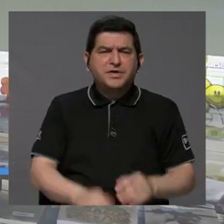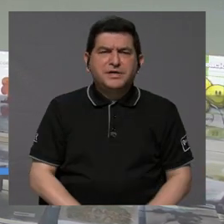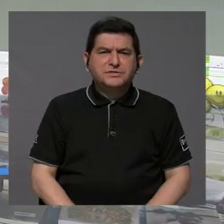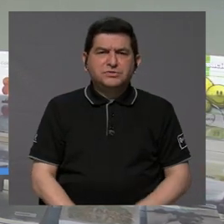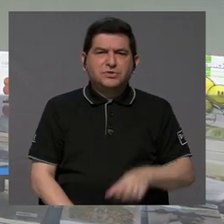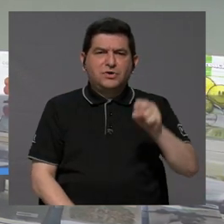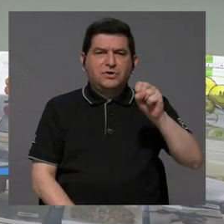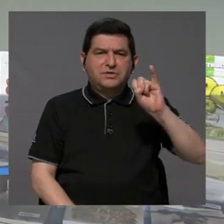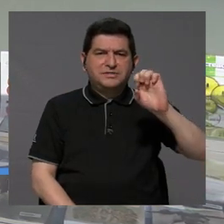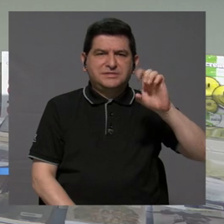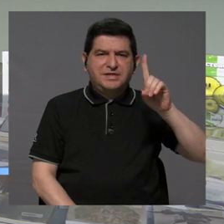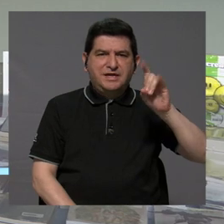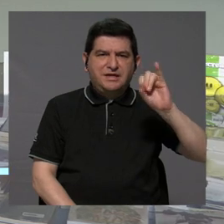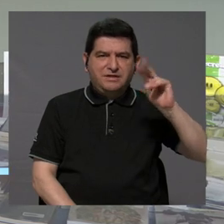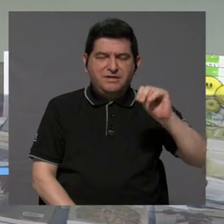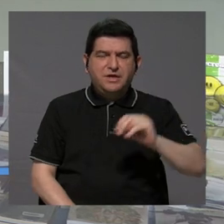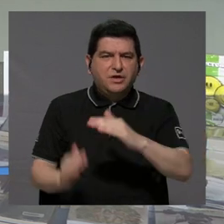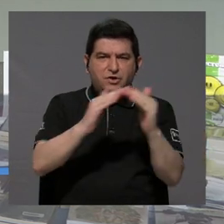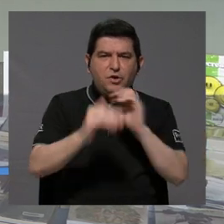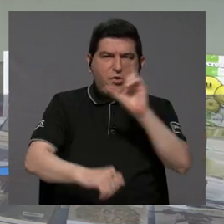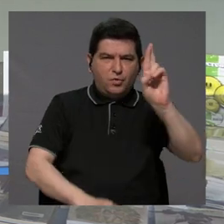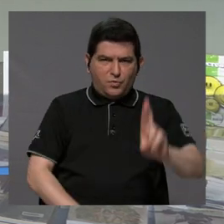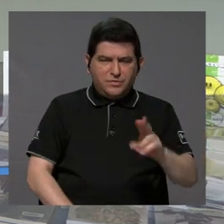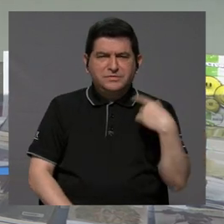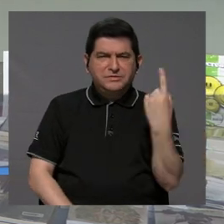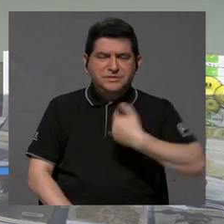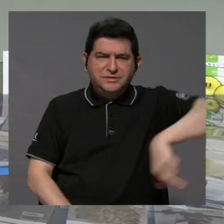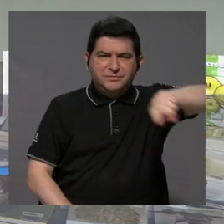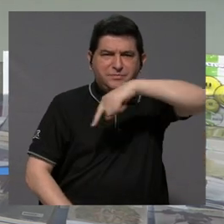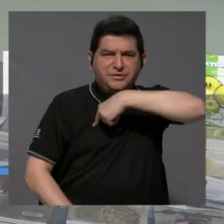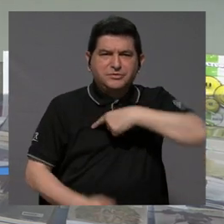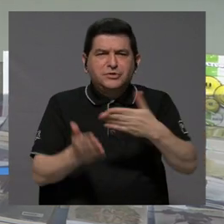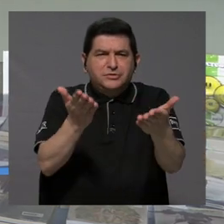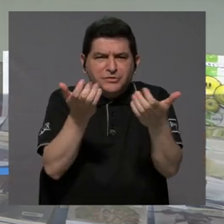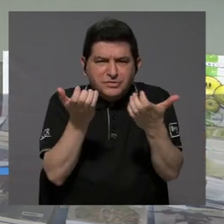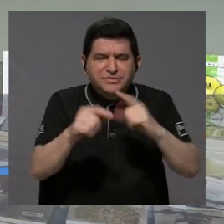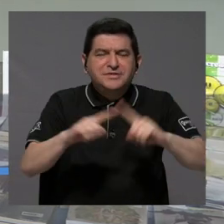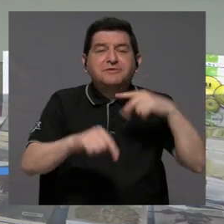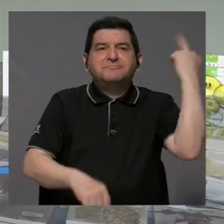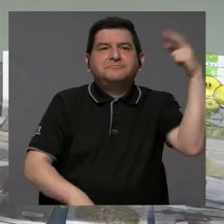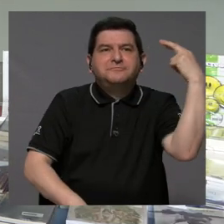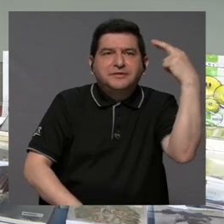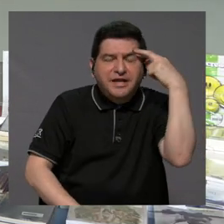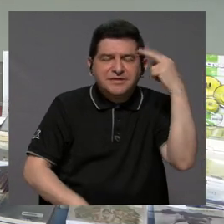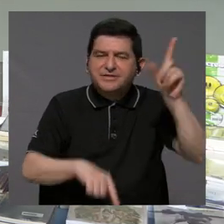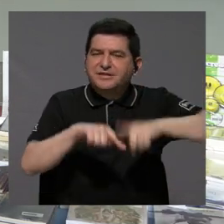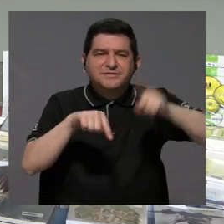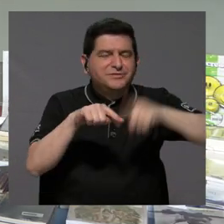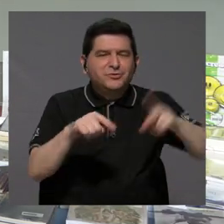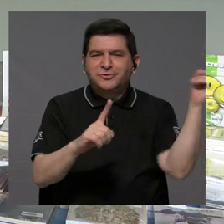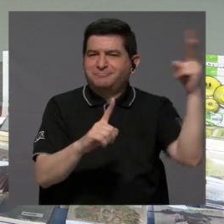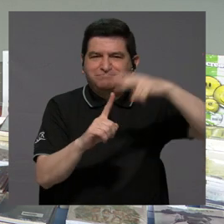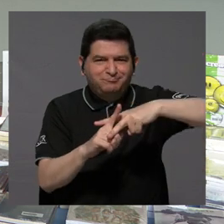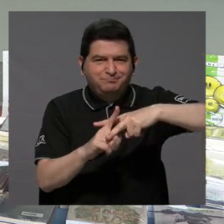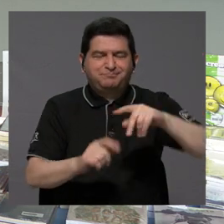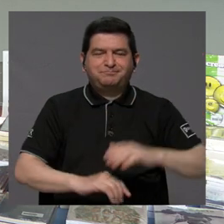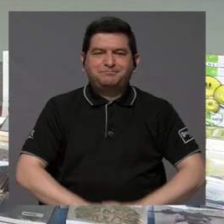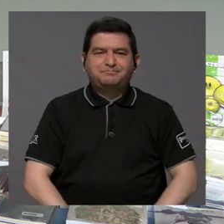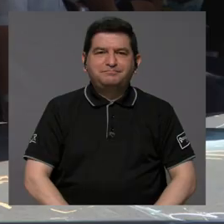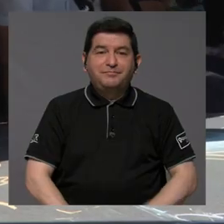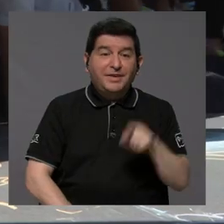del Ciedín a la comunidad costarricense, siempre la hemos querido, por diversas circunstancias, no se había podido llevar a